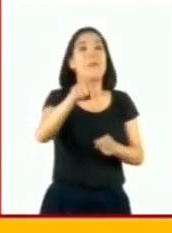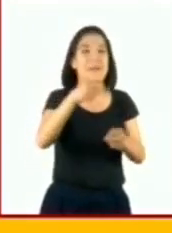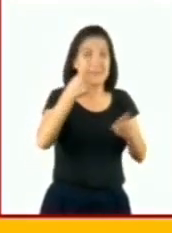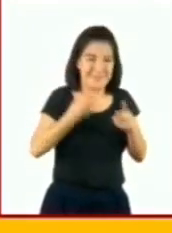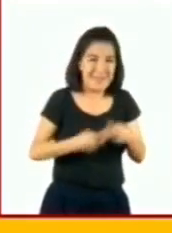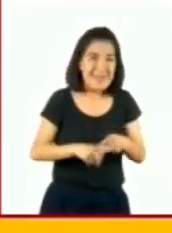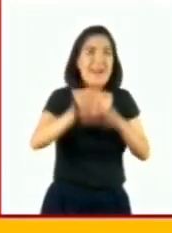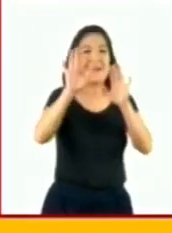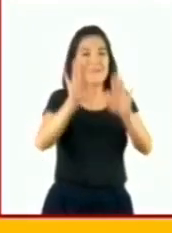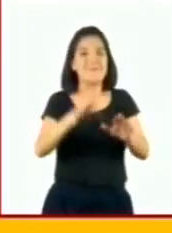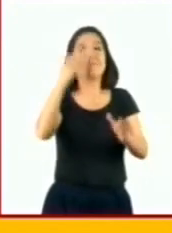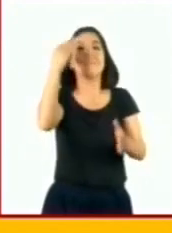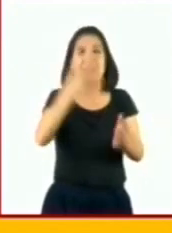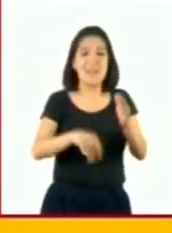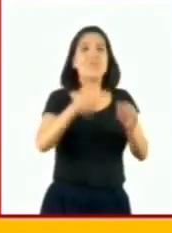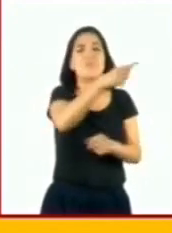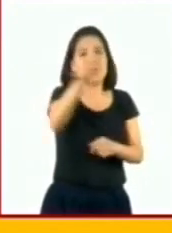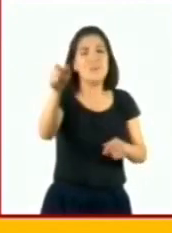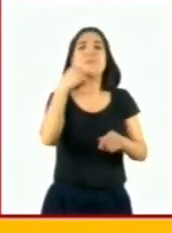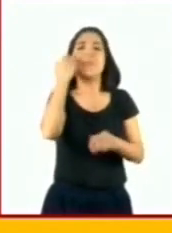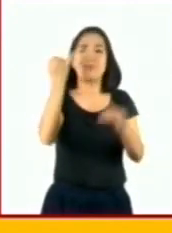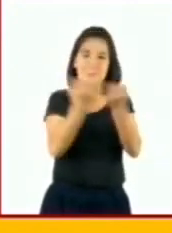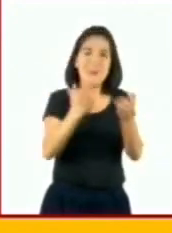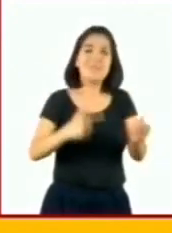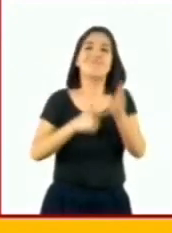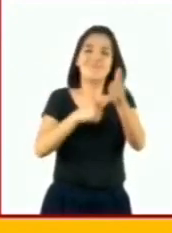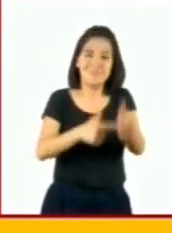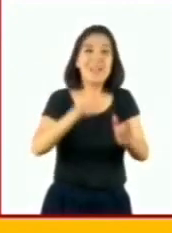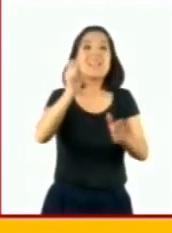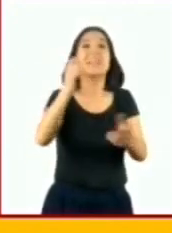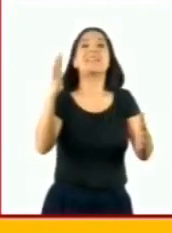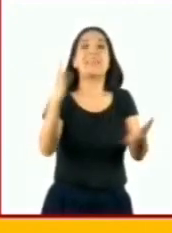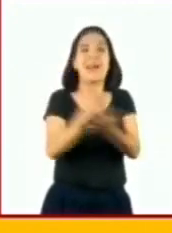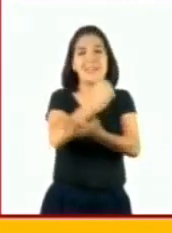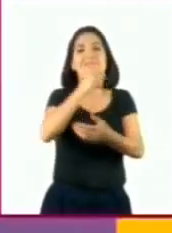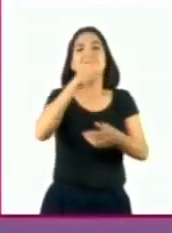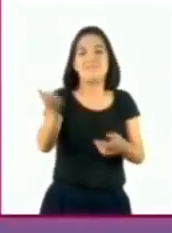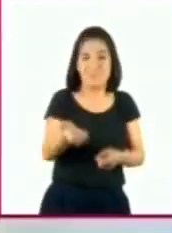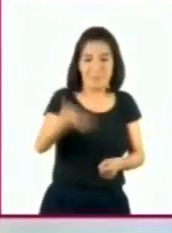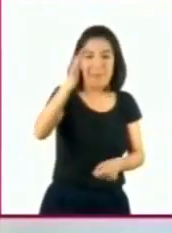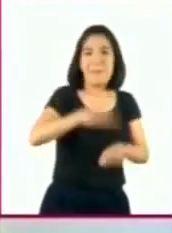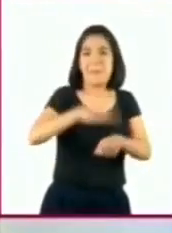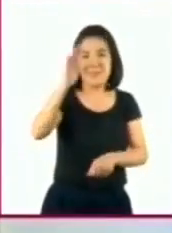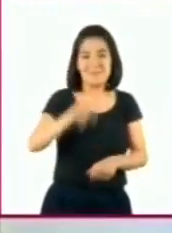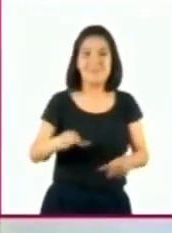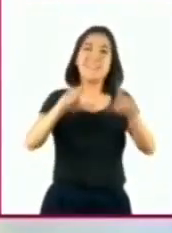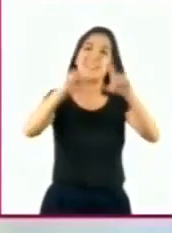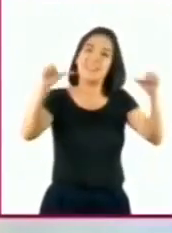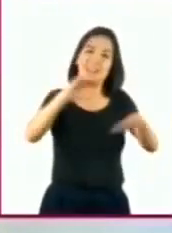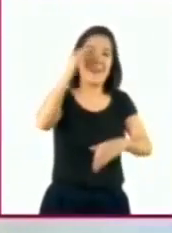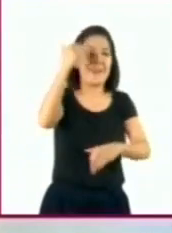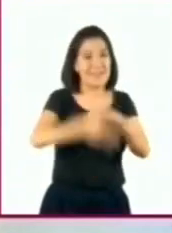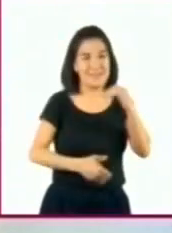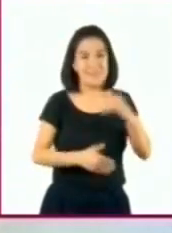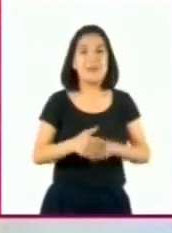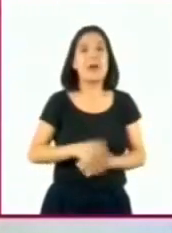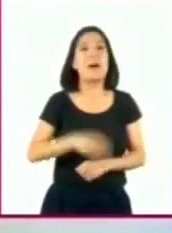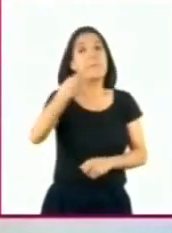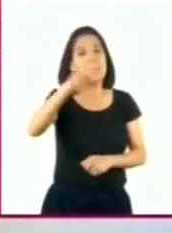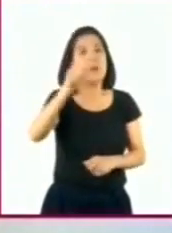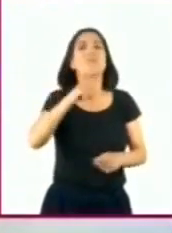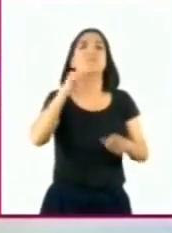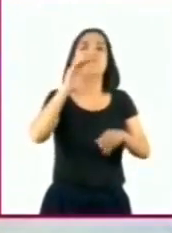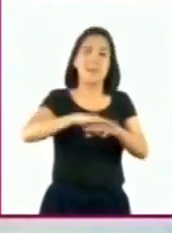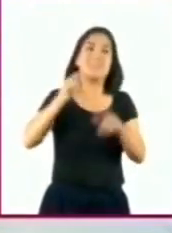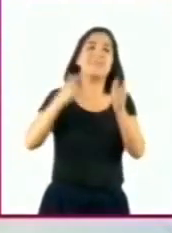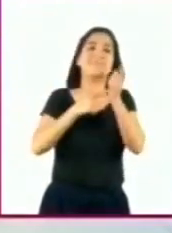inicio. Anímense a seguir con el juego. Y ganará quien más rondas gane. Listo, terminamos. Pero aún nos